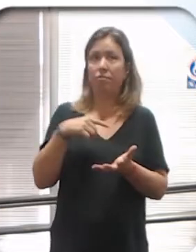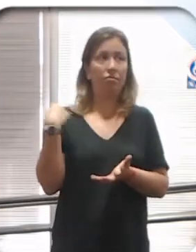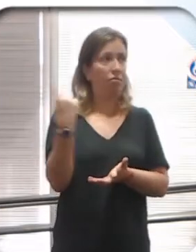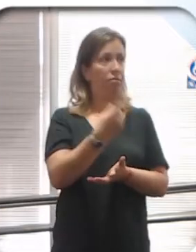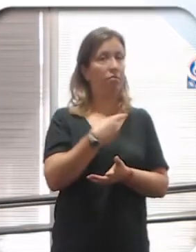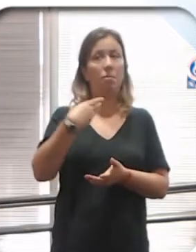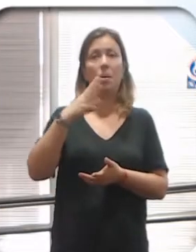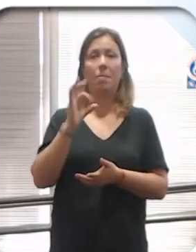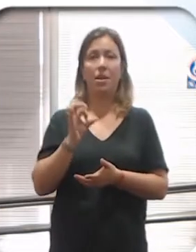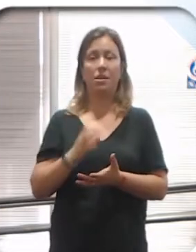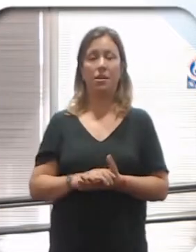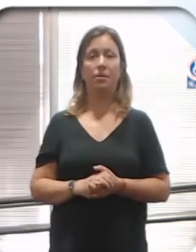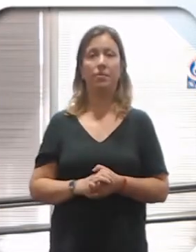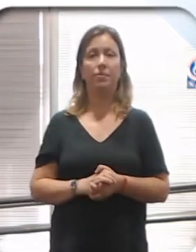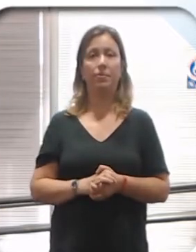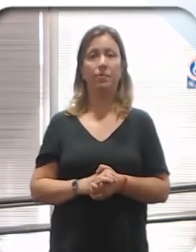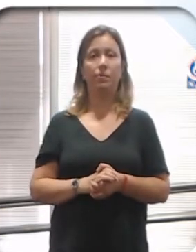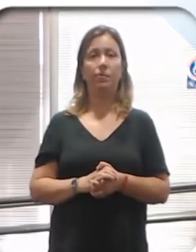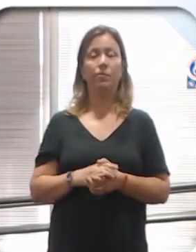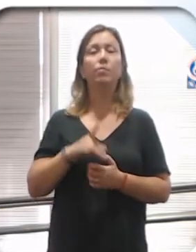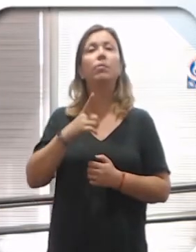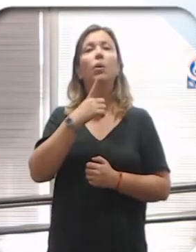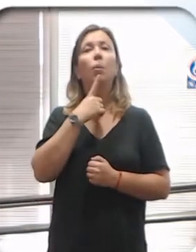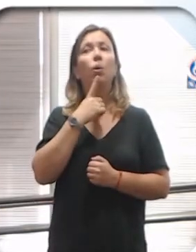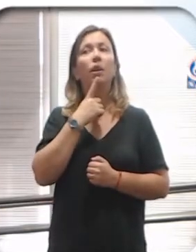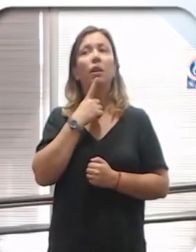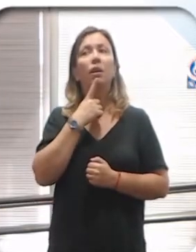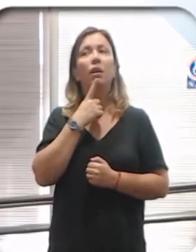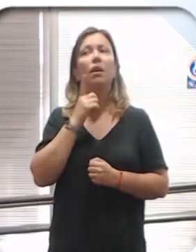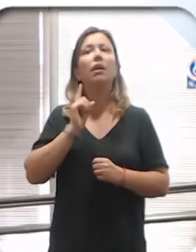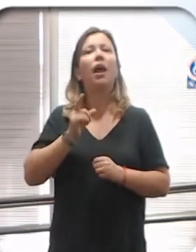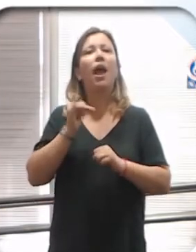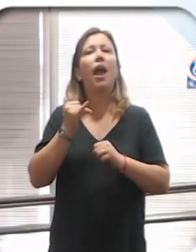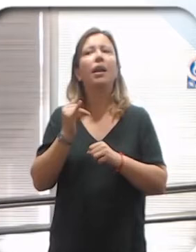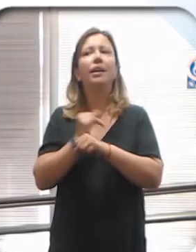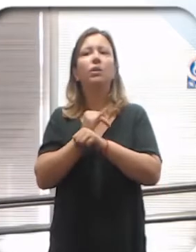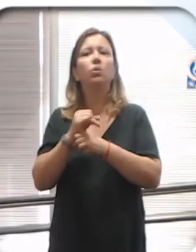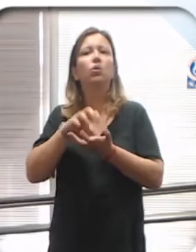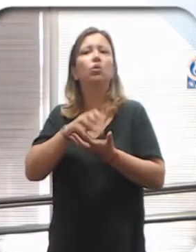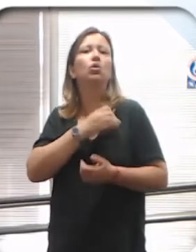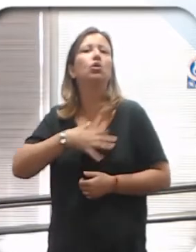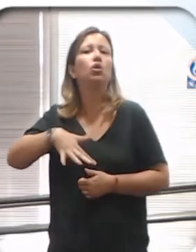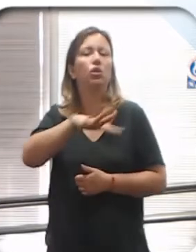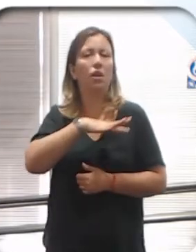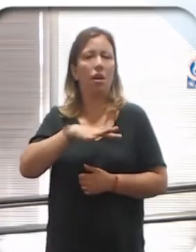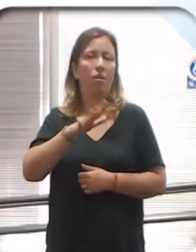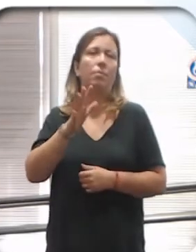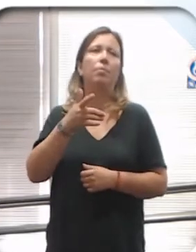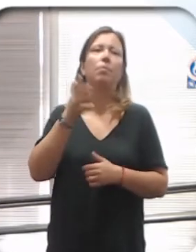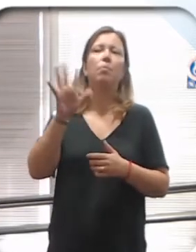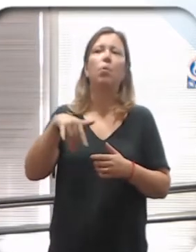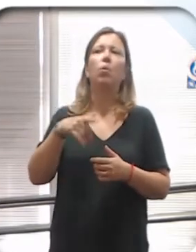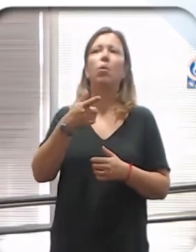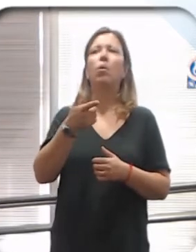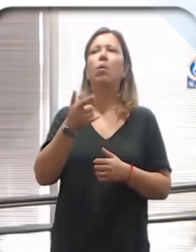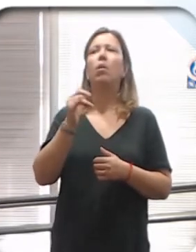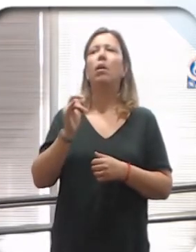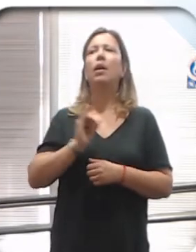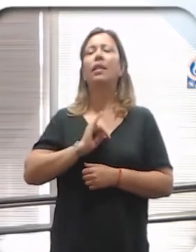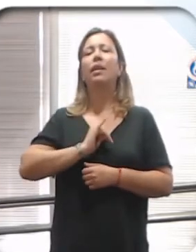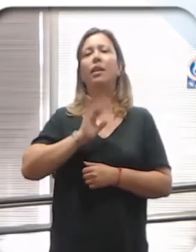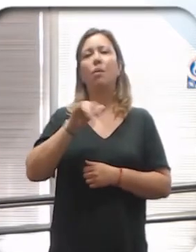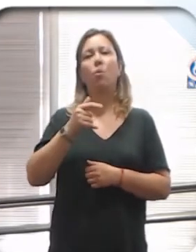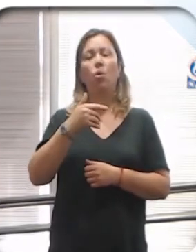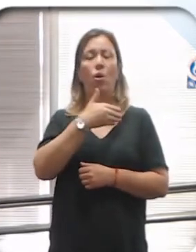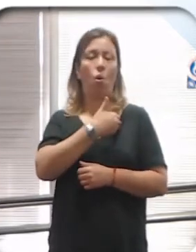estamos, por lo menos. Las políticas. Tiene que haber instituciones sociales, entre ellas las entidades